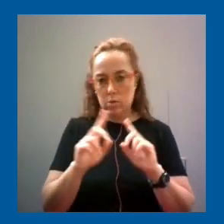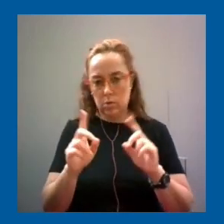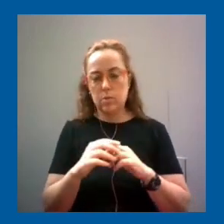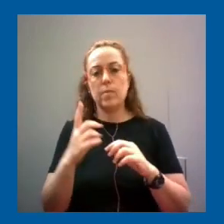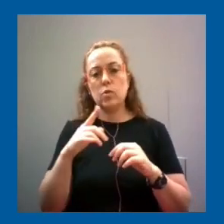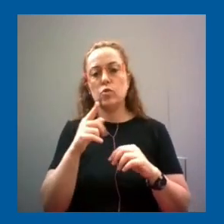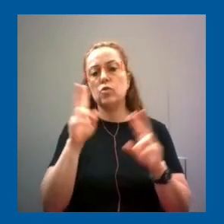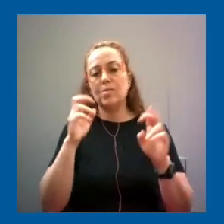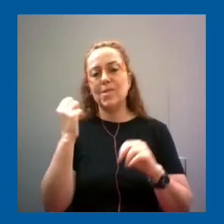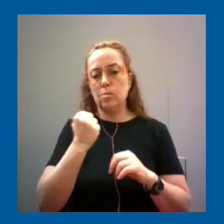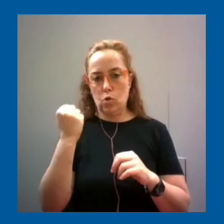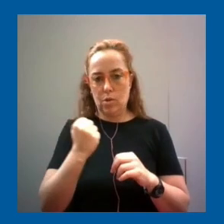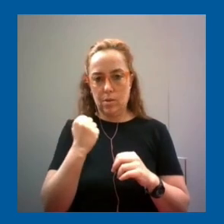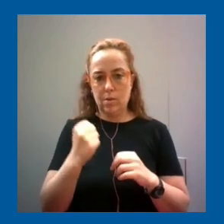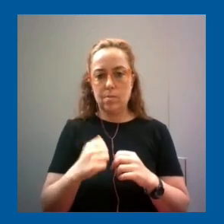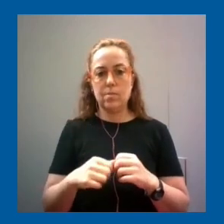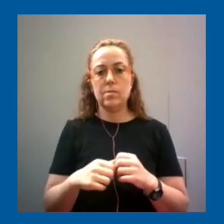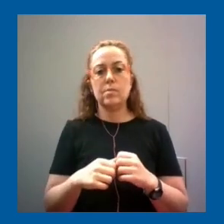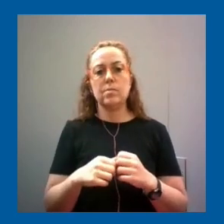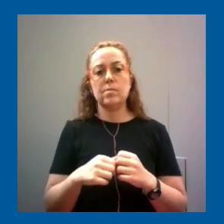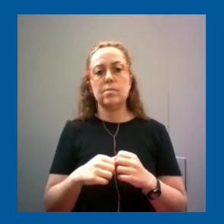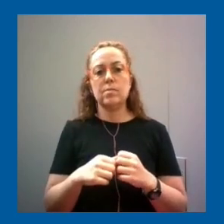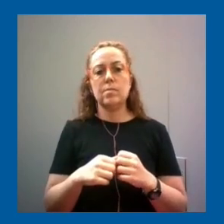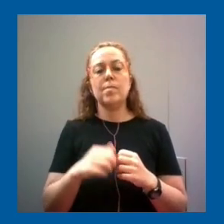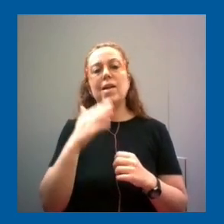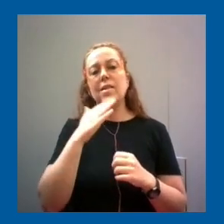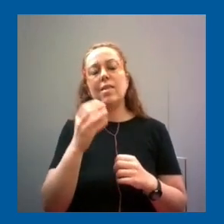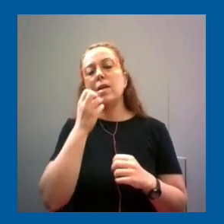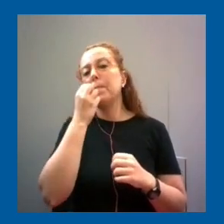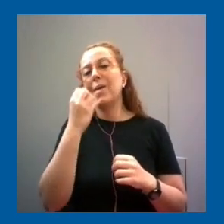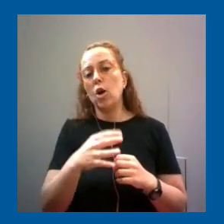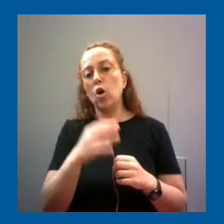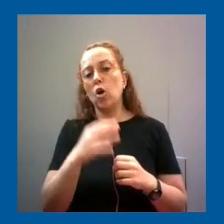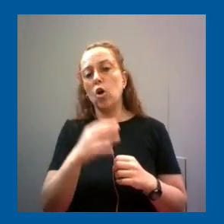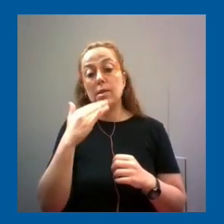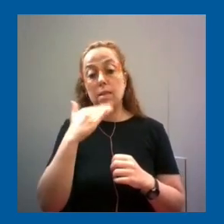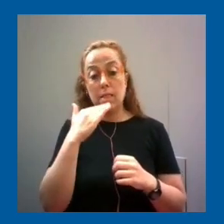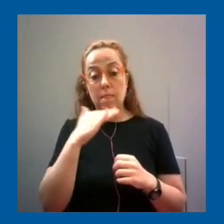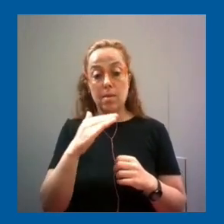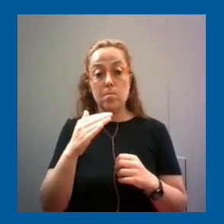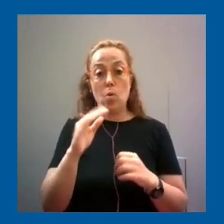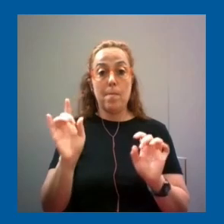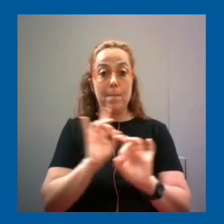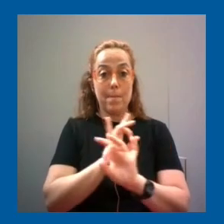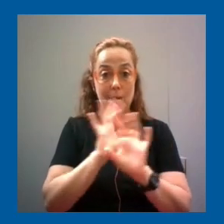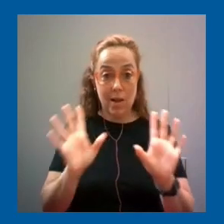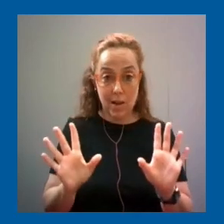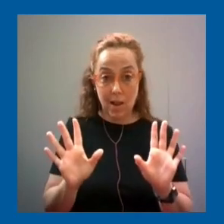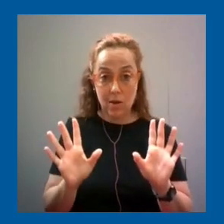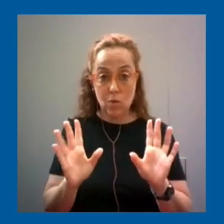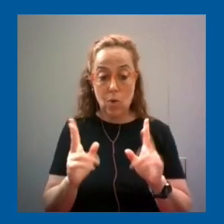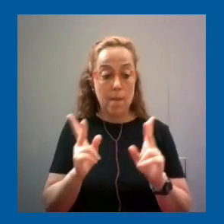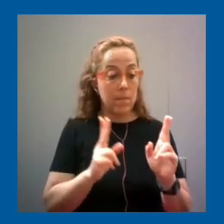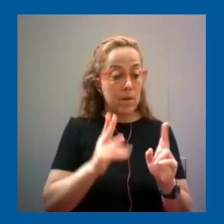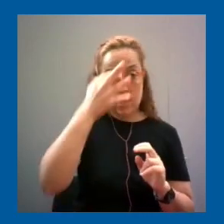abordar y que para comprender mejor cuanto más entendamos cómo está basado a nivel técnico y cuáles son las